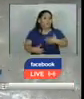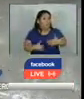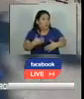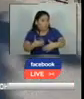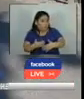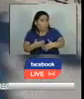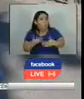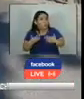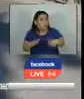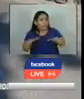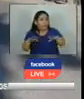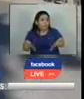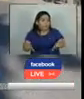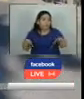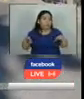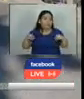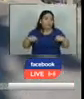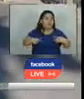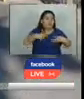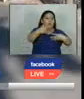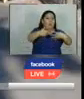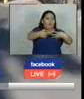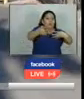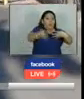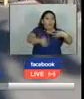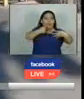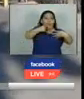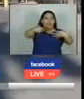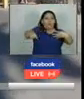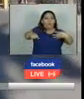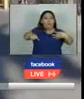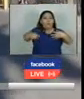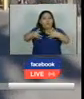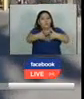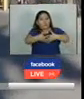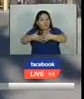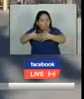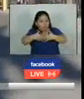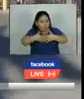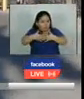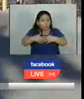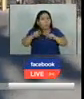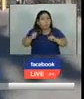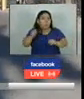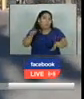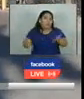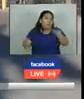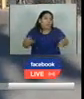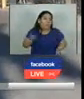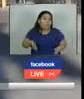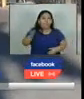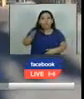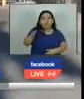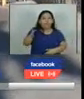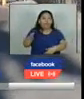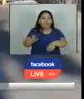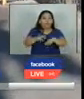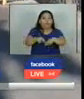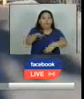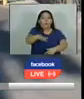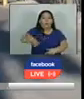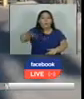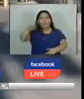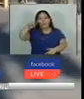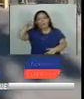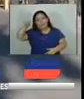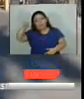aceptados de acuerdo al reglamento que Estados Unidos ha dicho puedan llegar en autobuses. Cabe recordar que estados como Texas